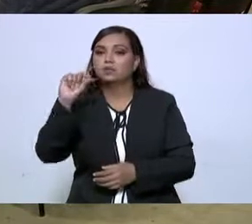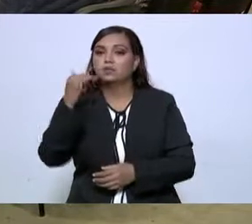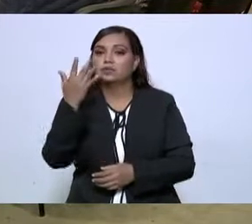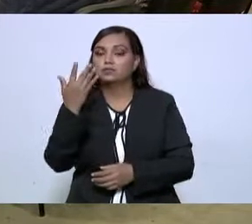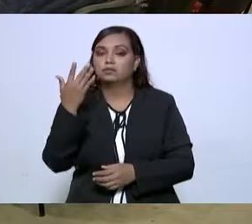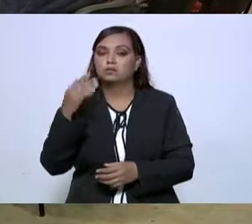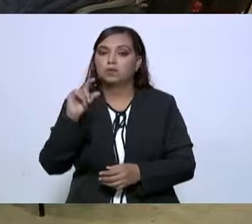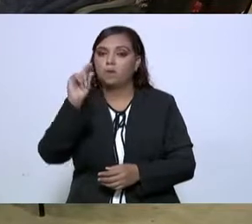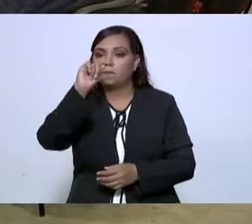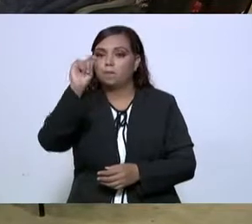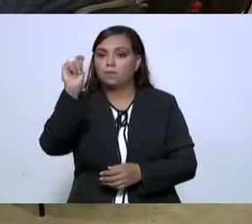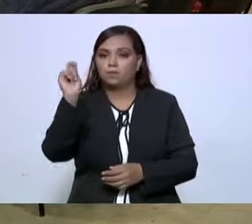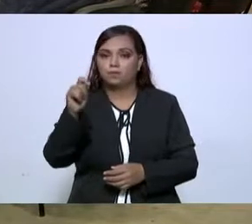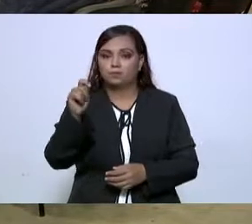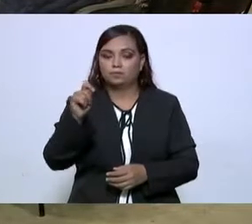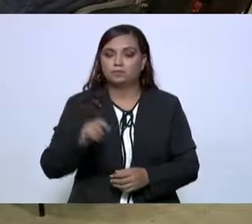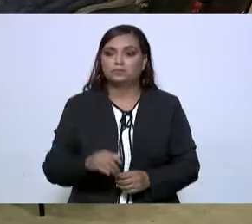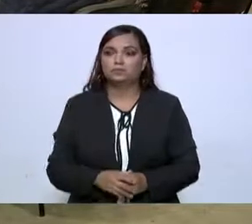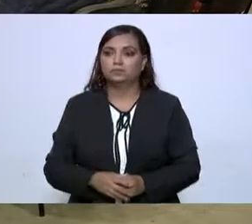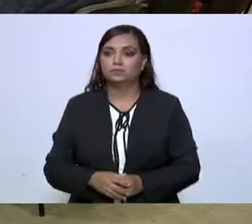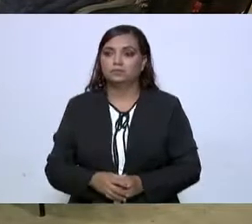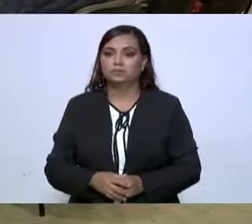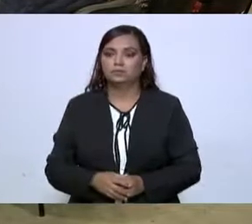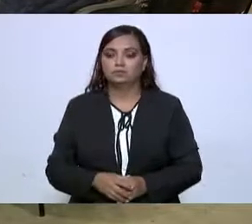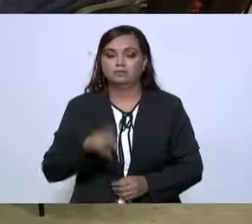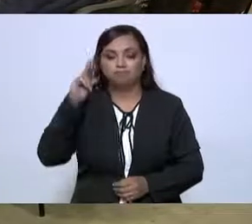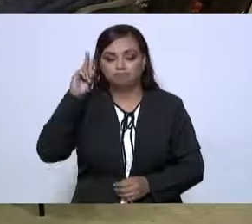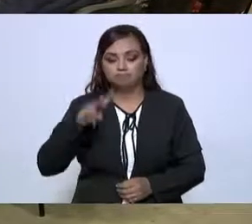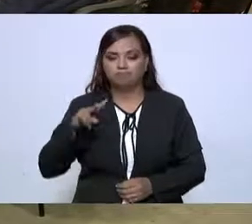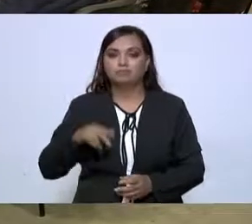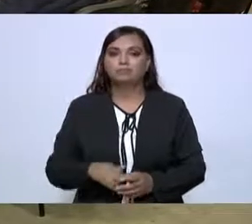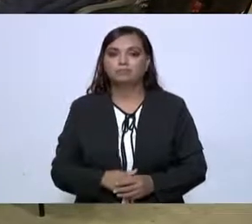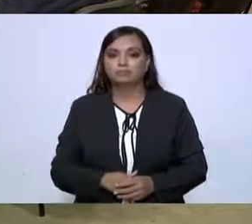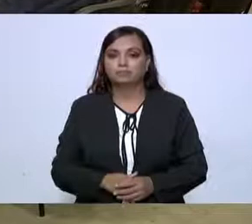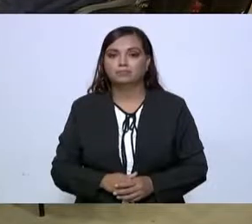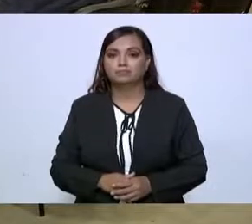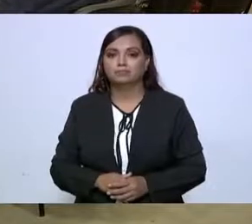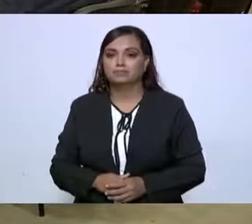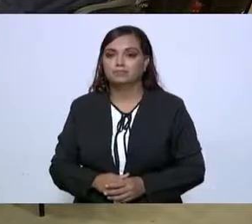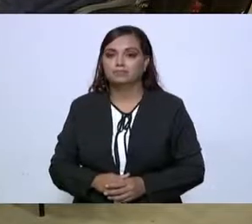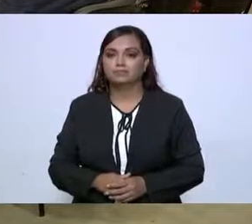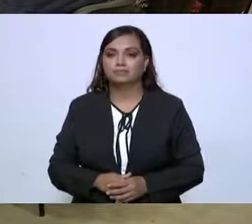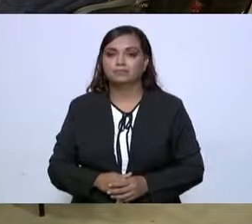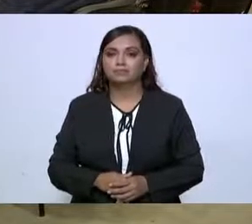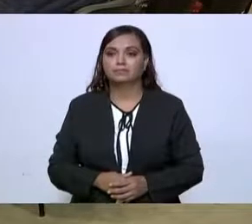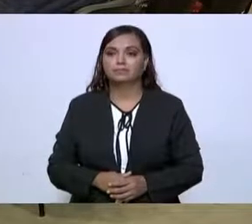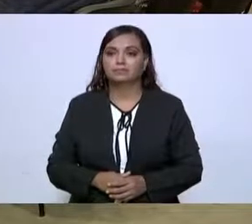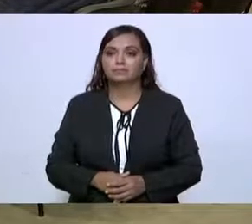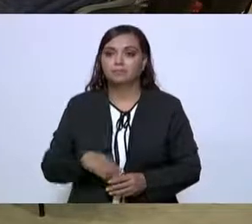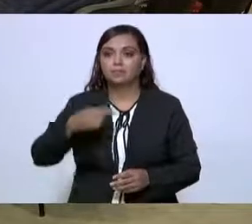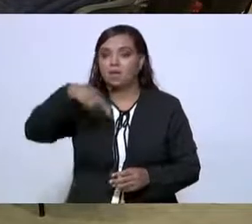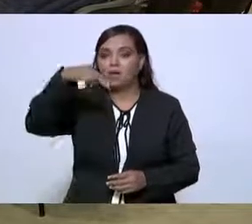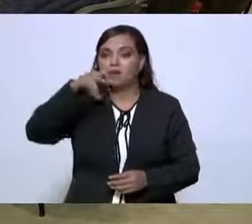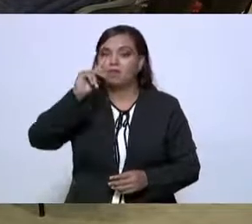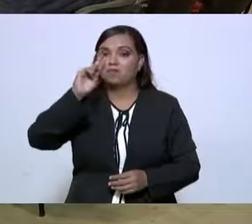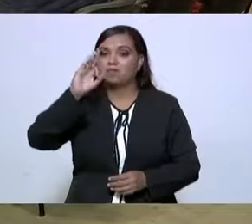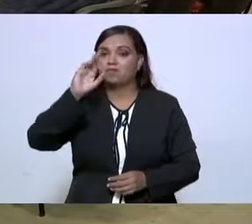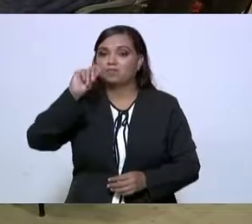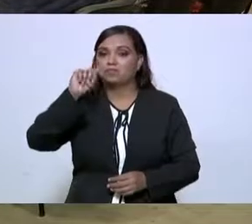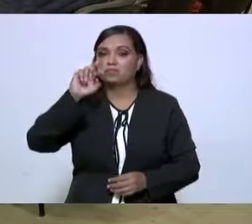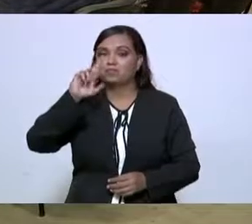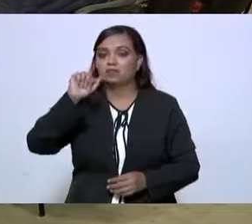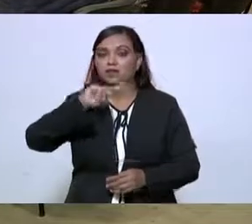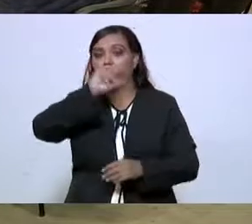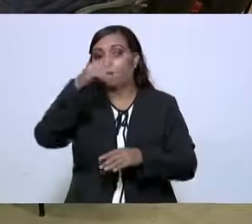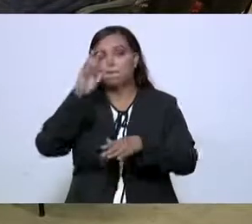145 por ciento en términos reales en la zona fronteriza. En el resto del país,